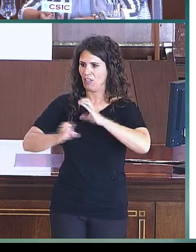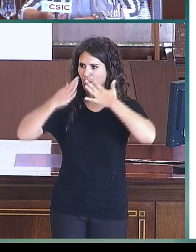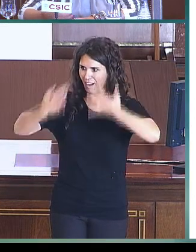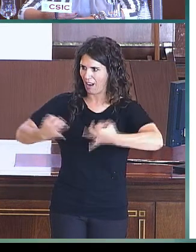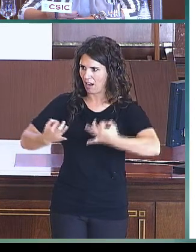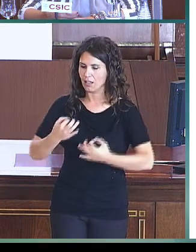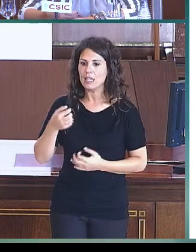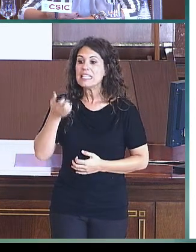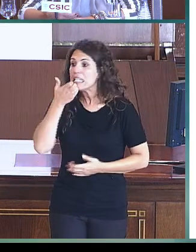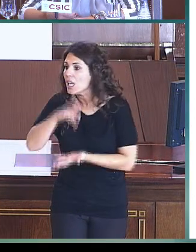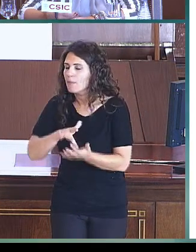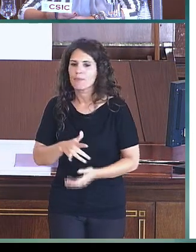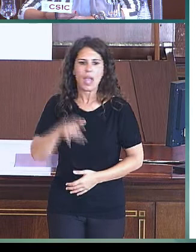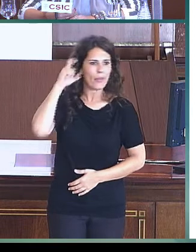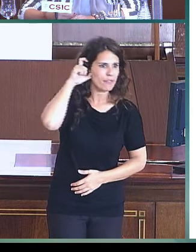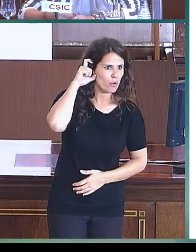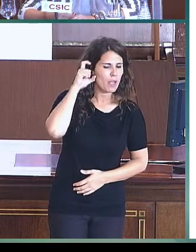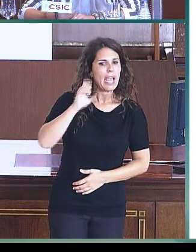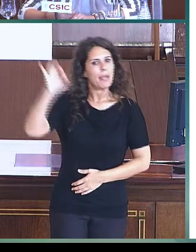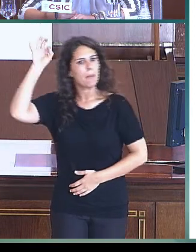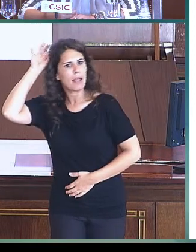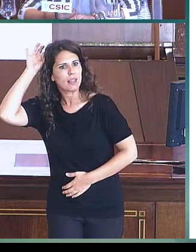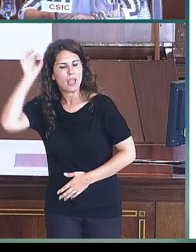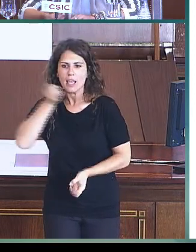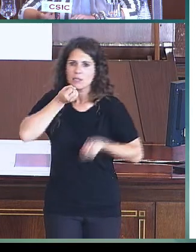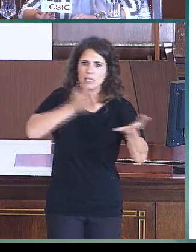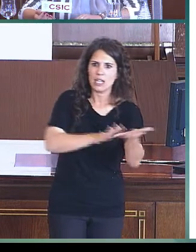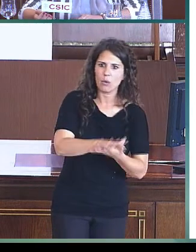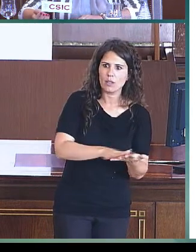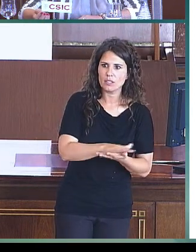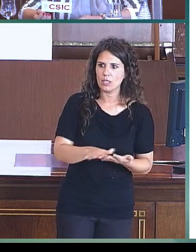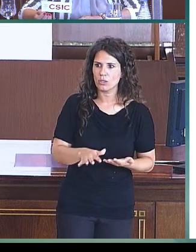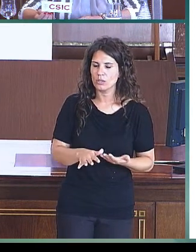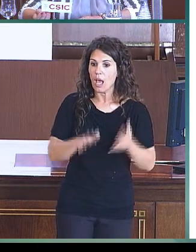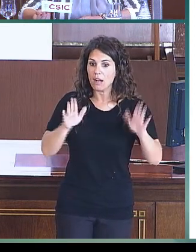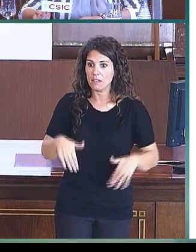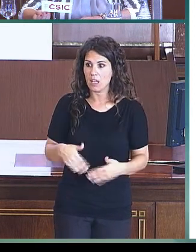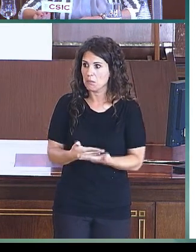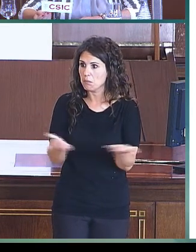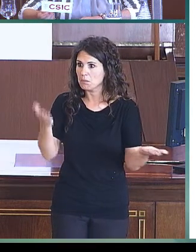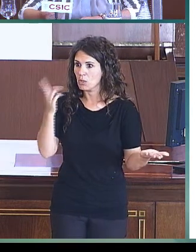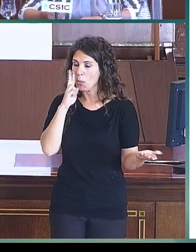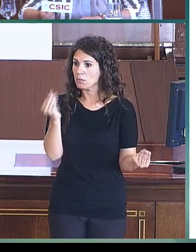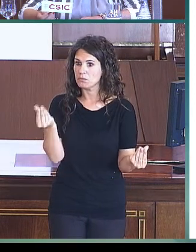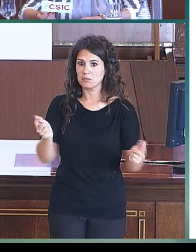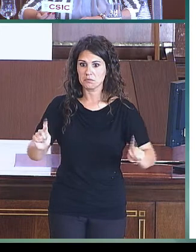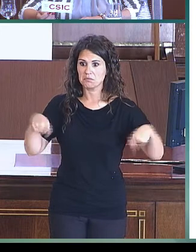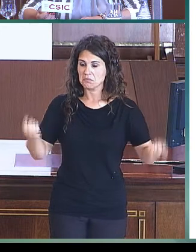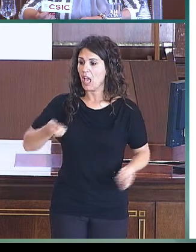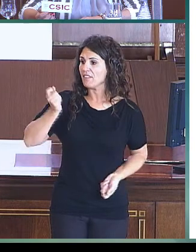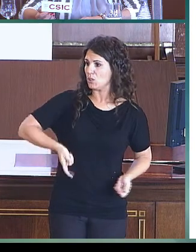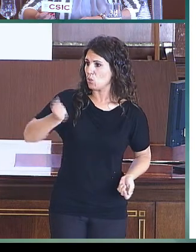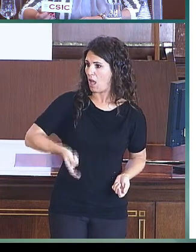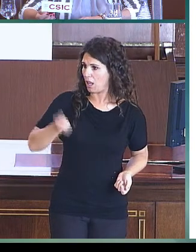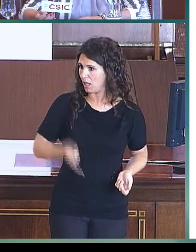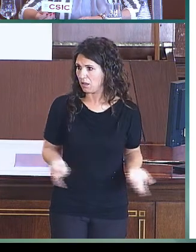audífono, el tener implante, o el expresarse en lengua de signos, se percibe como algo habitual. Entendemos que el